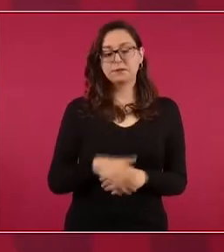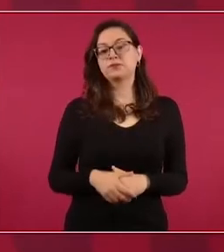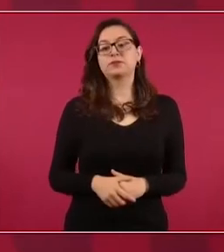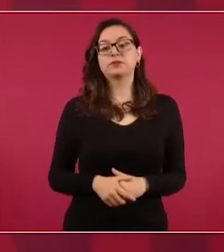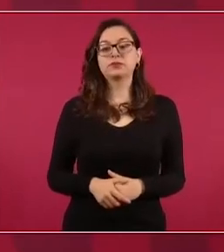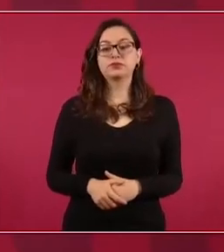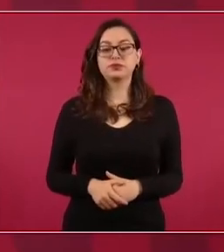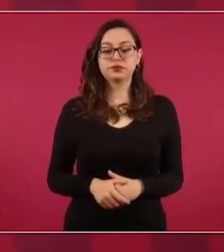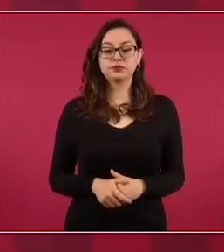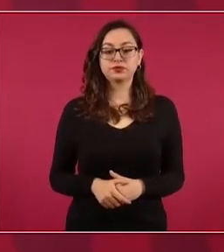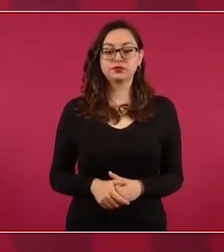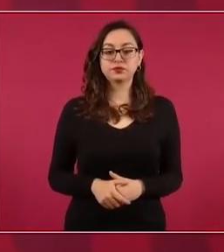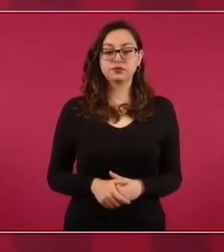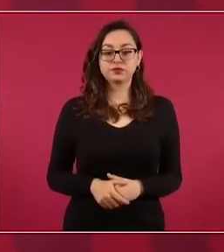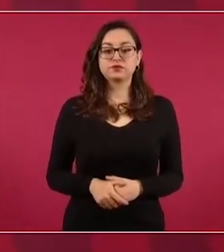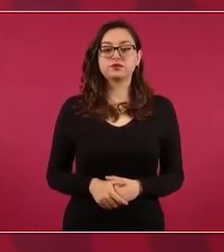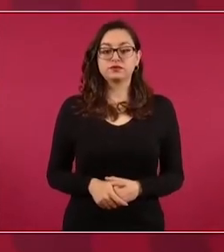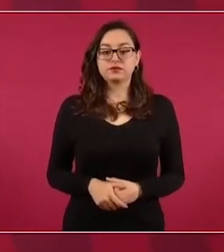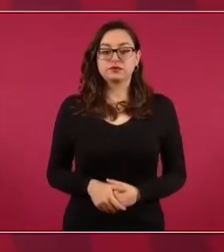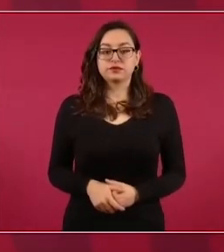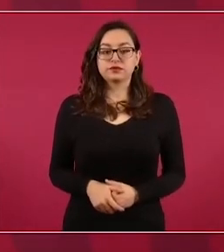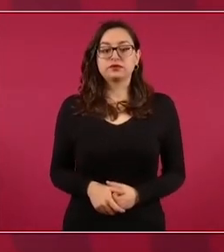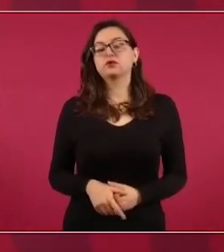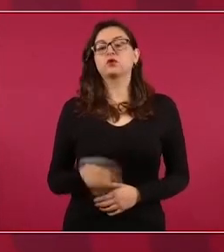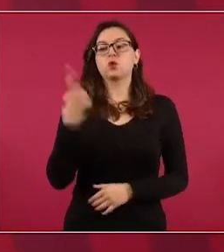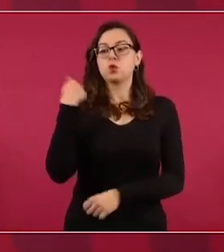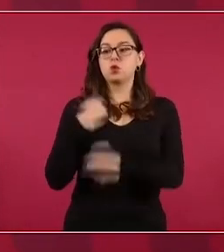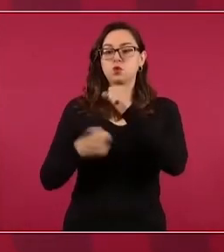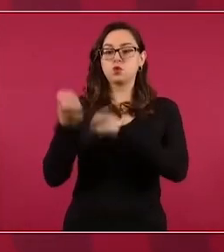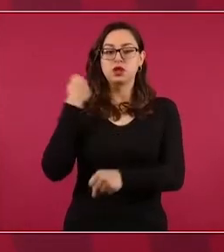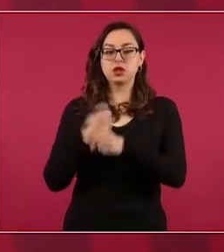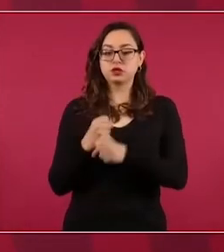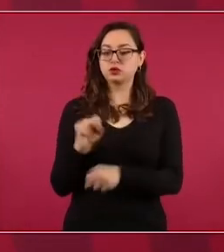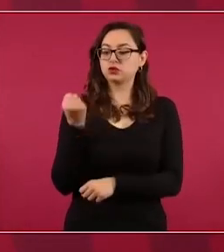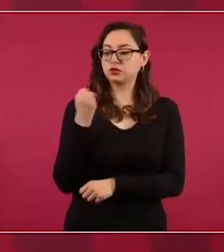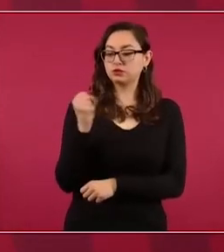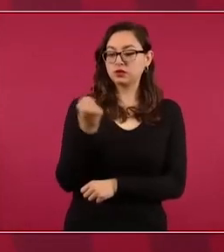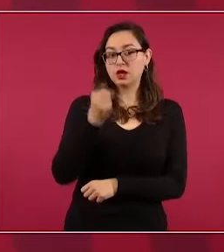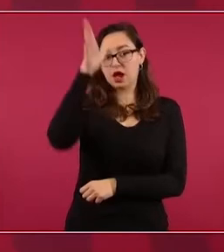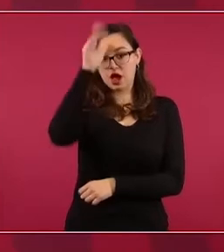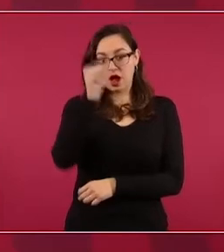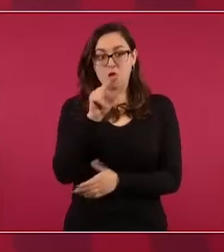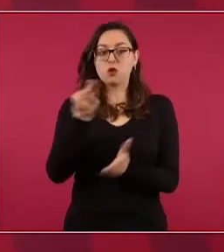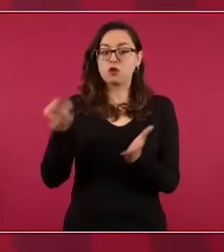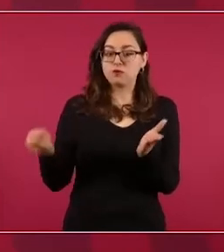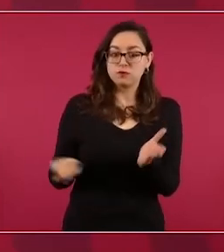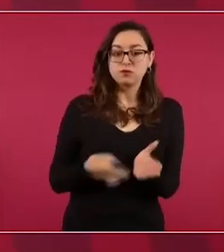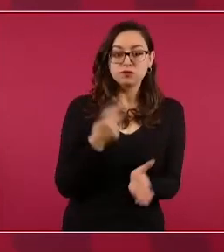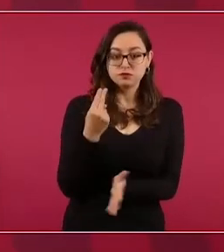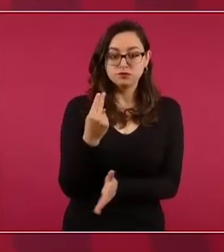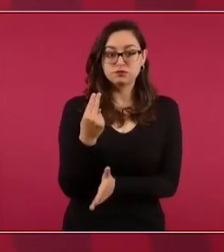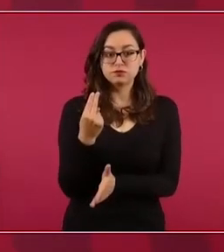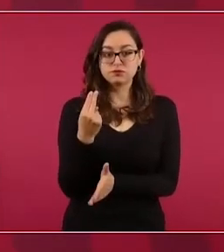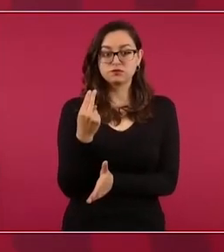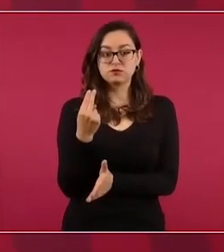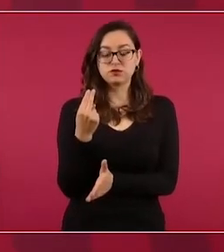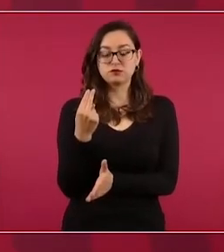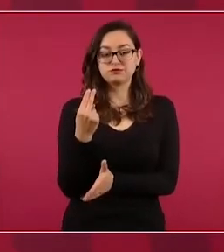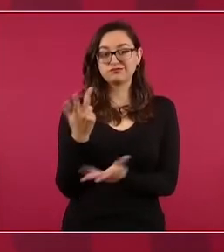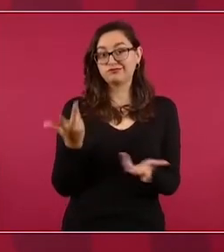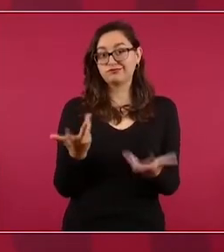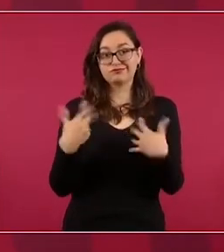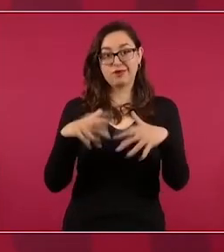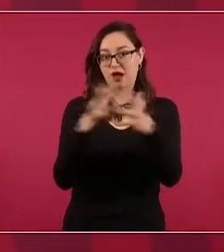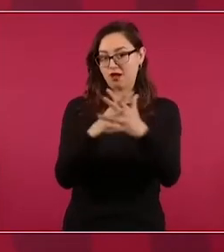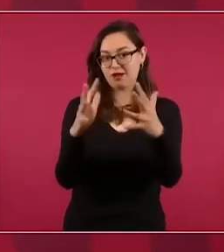el año pasado, en septiembre, antes de la